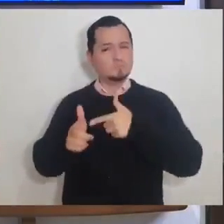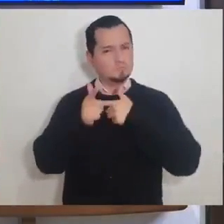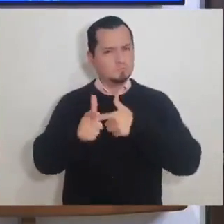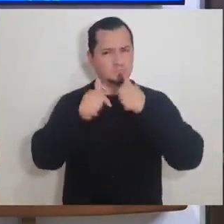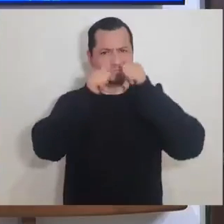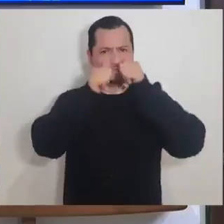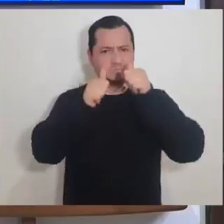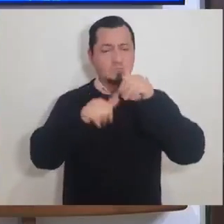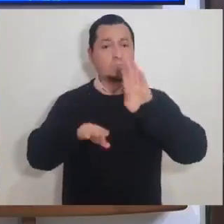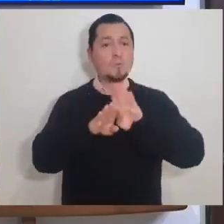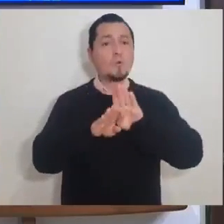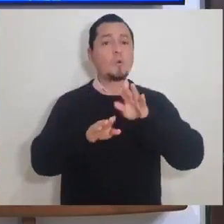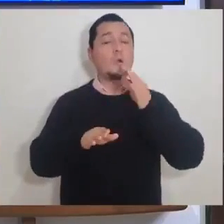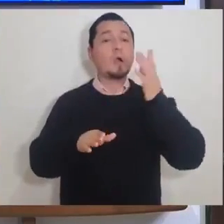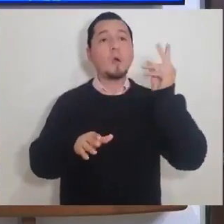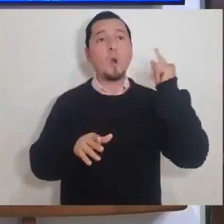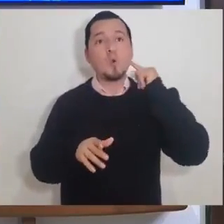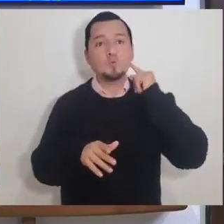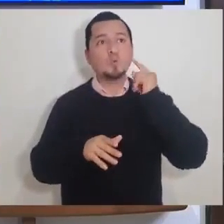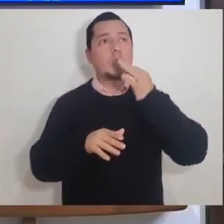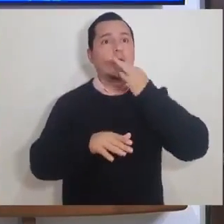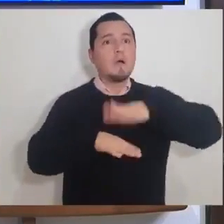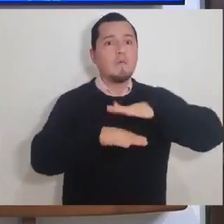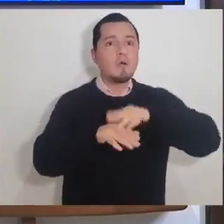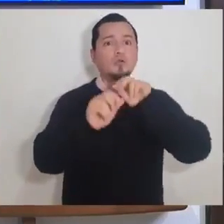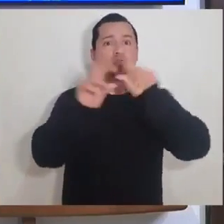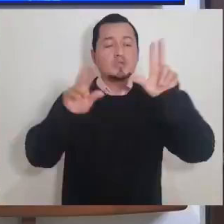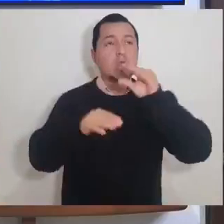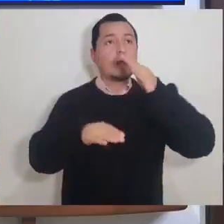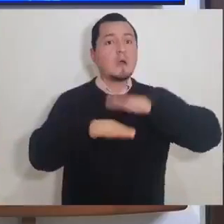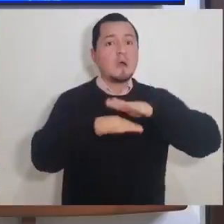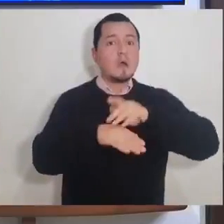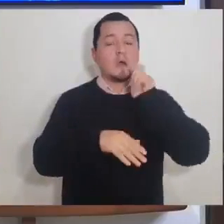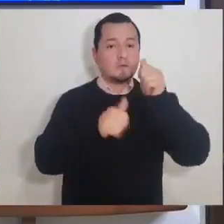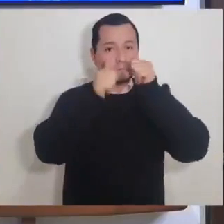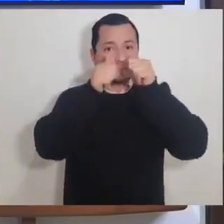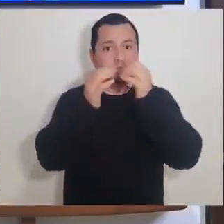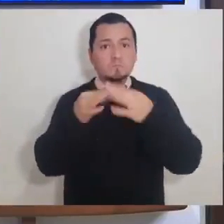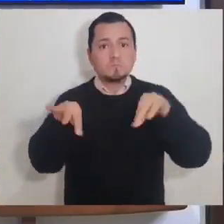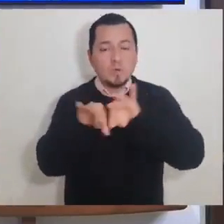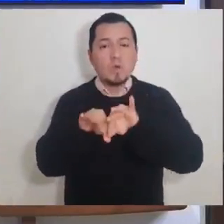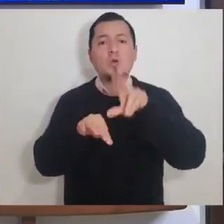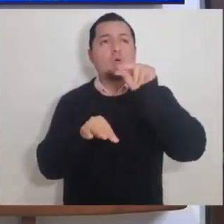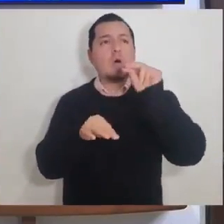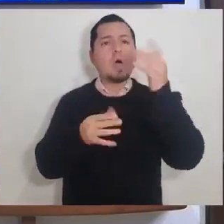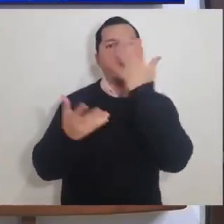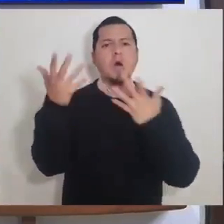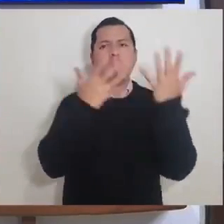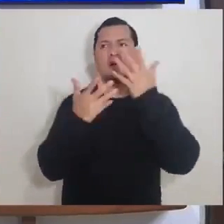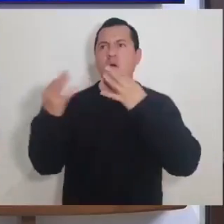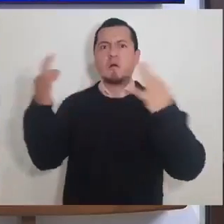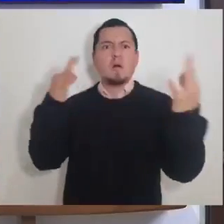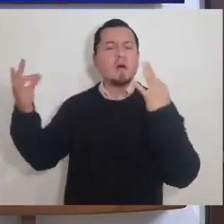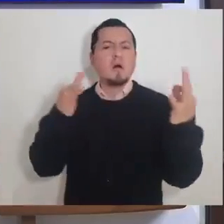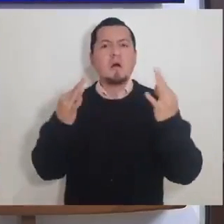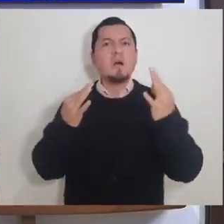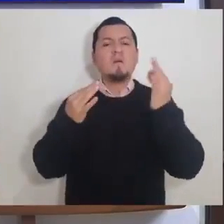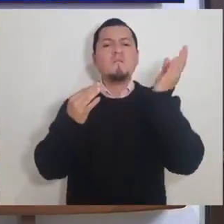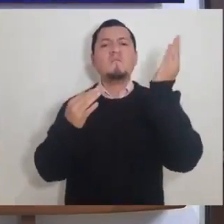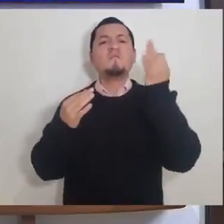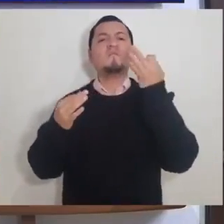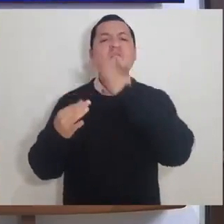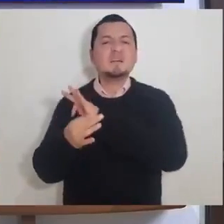a todos los jaliscienses, a mantenernos informados, a escuchar y a conocer la información oficial, a no generar